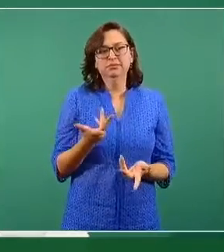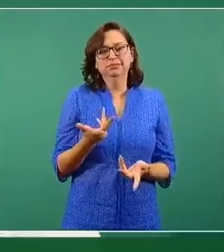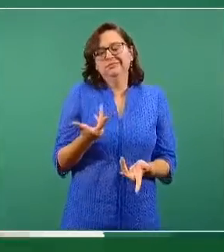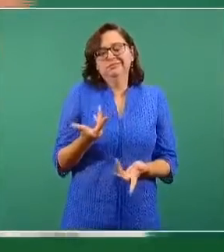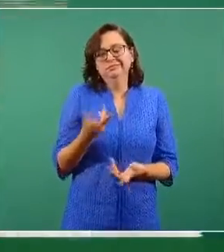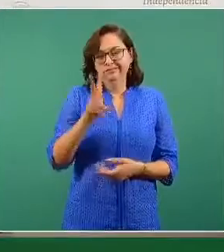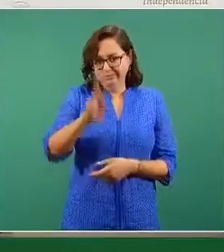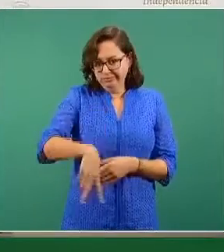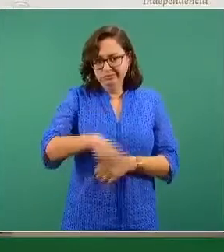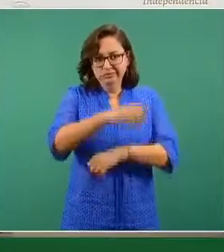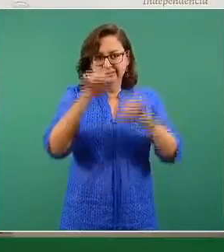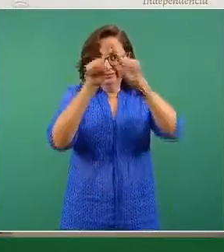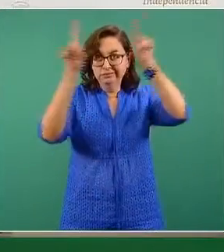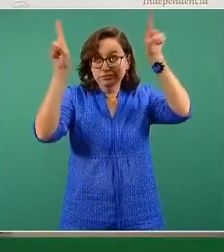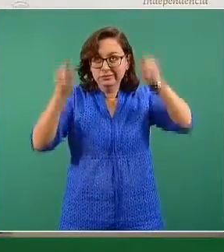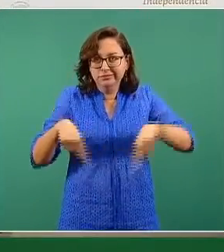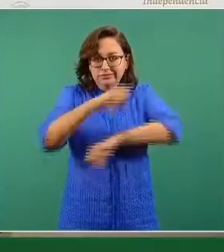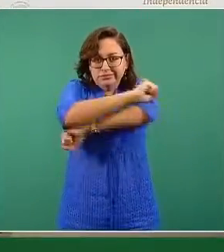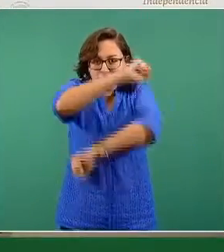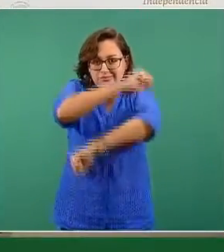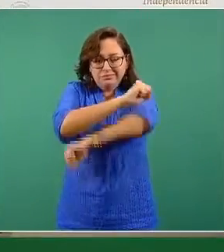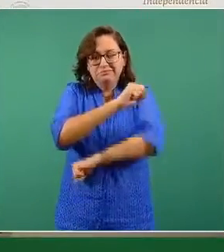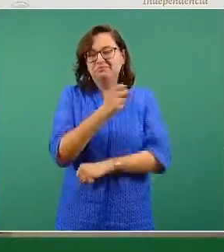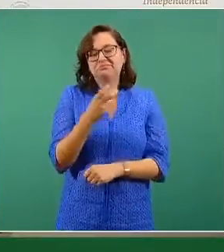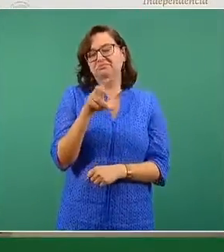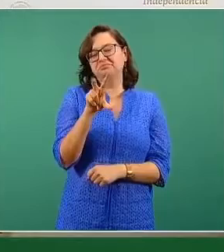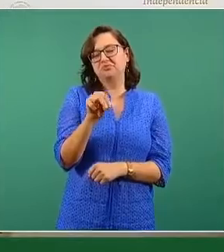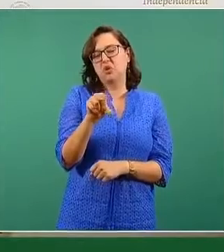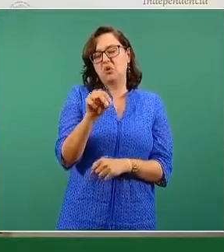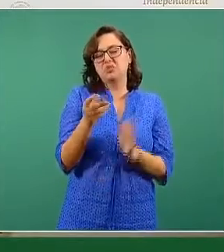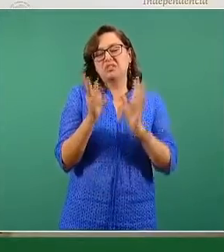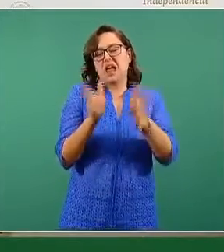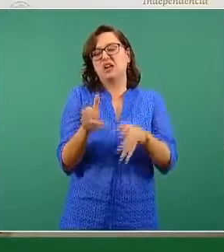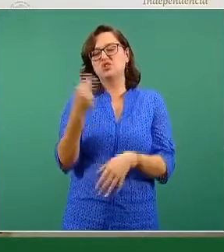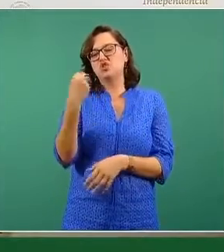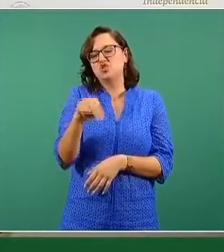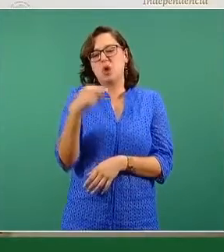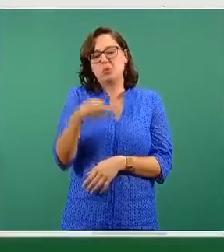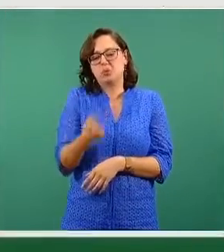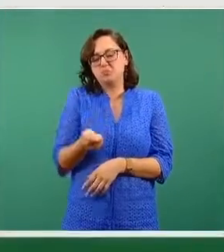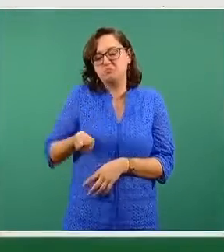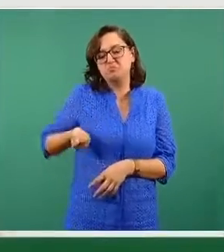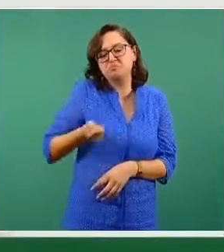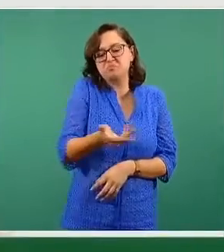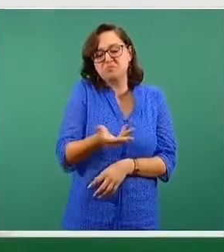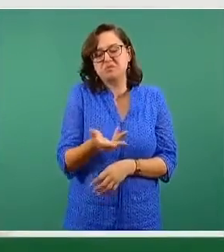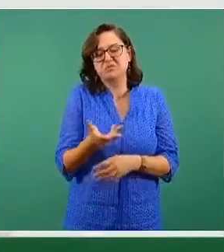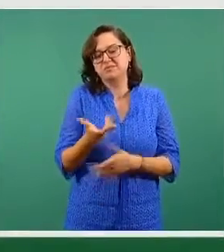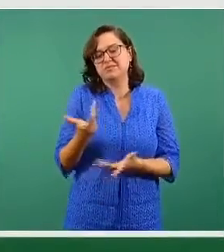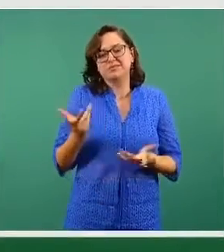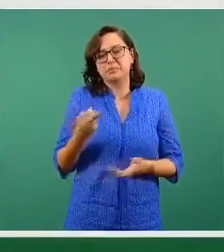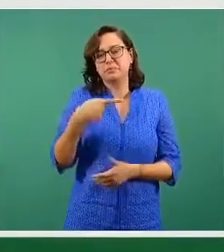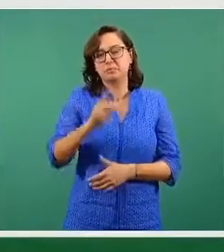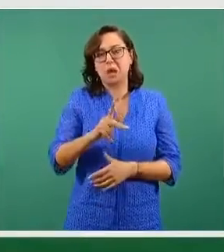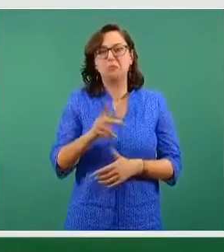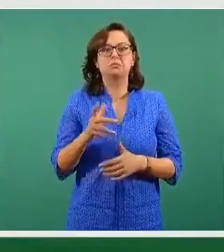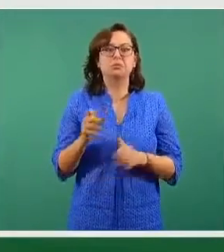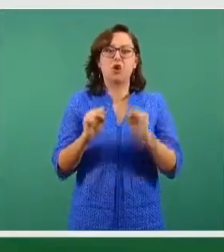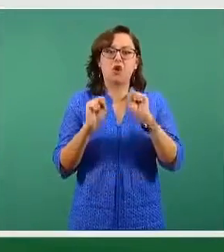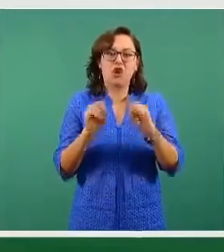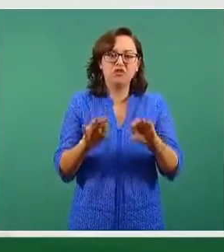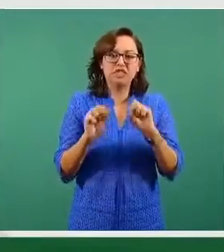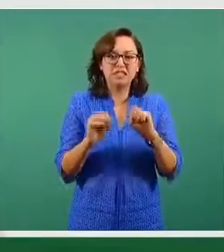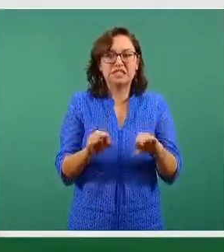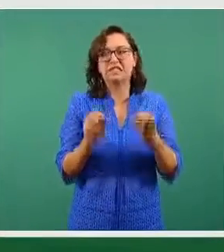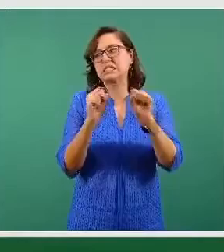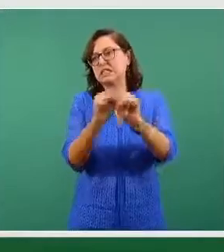metafórica, en realidad no es que estén detrás de una ventanilla, a veces es una sala, es un vestíbulo,